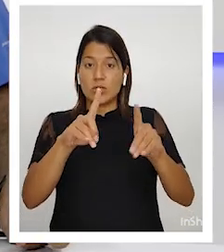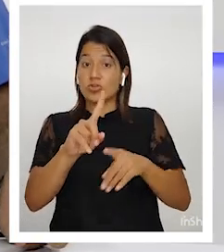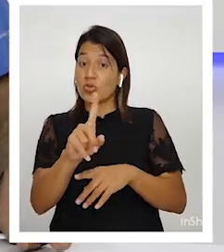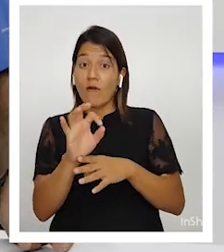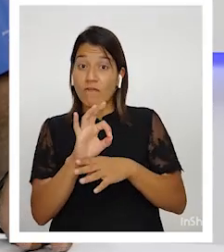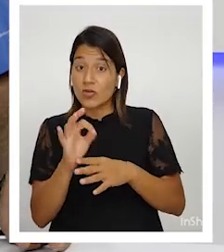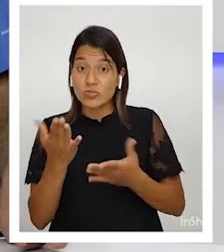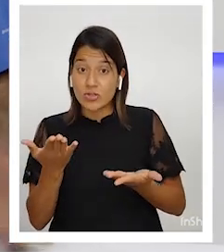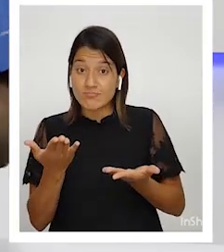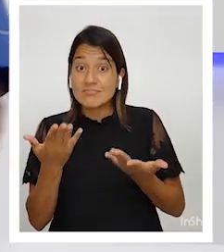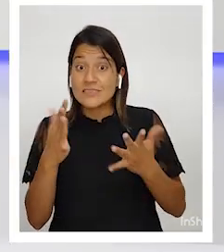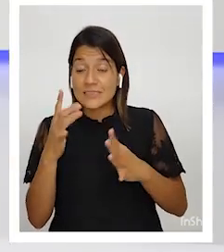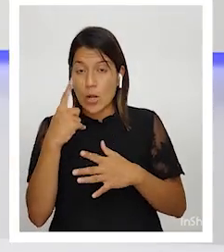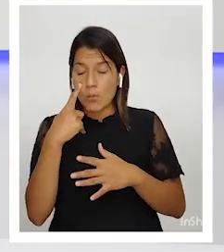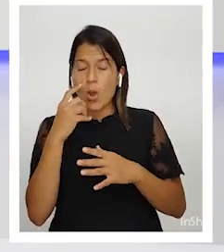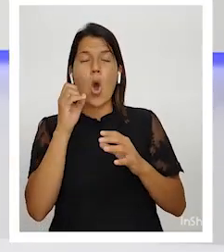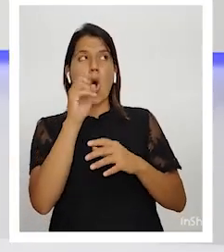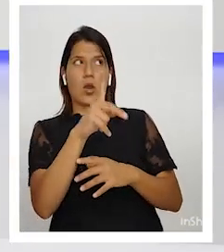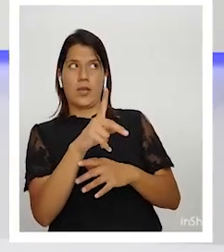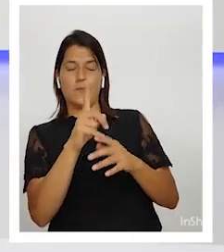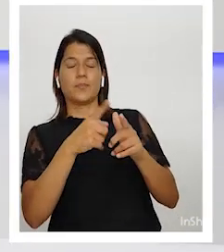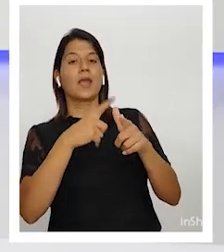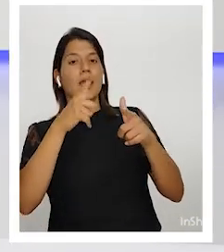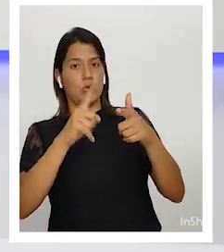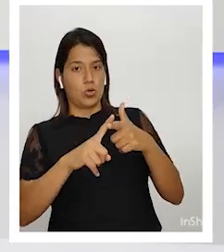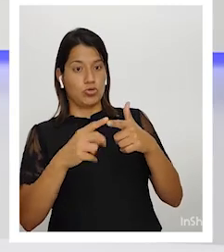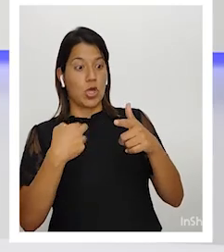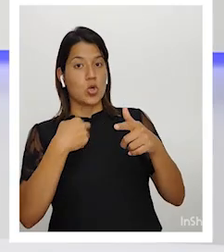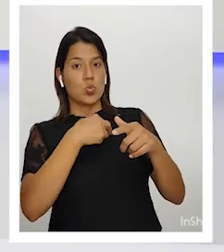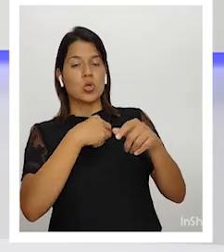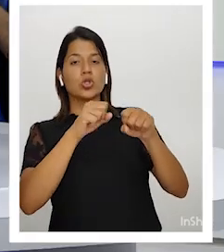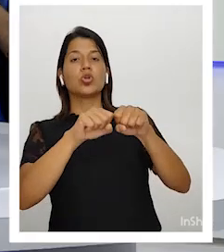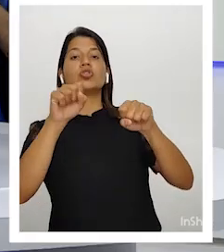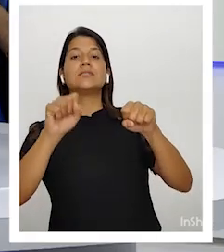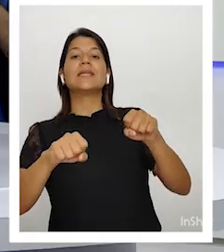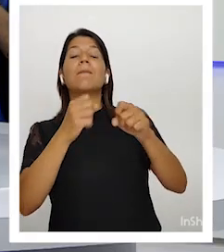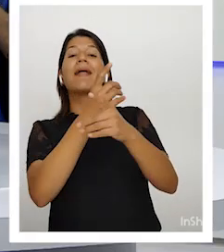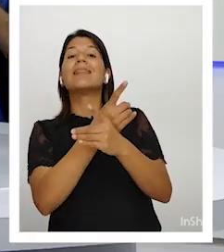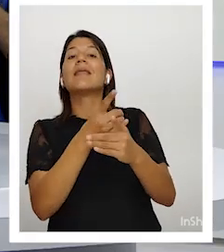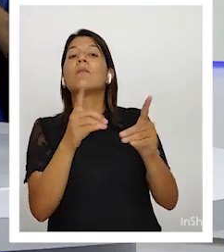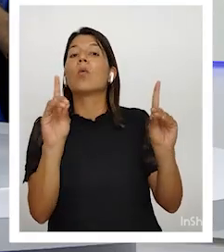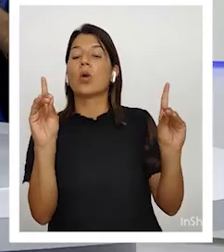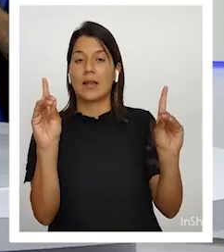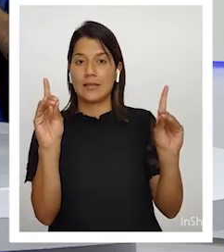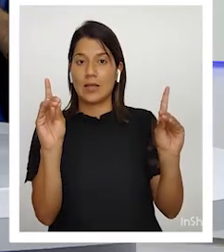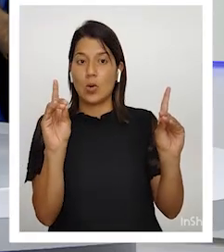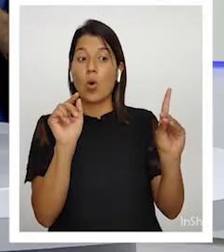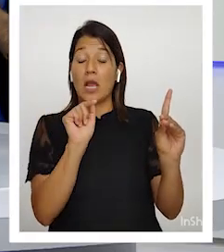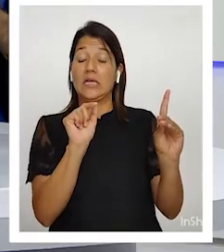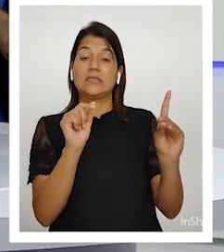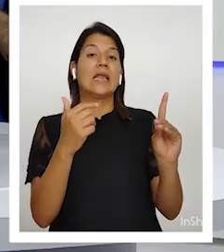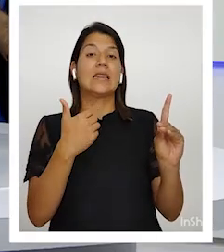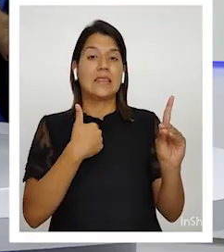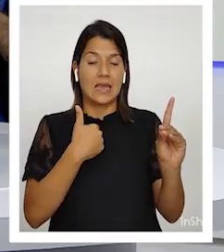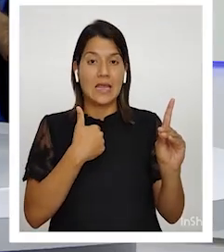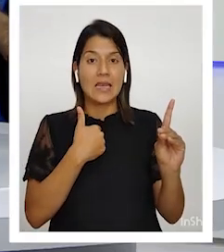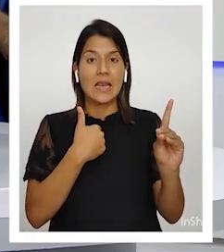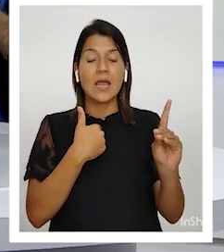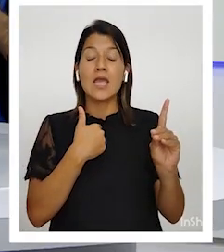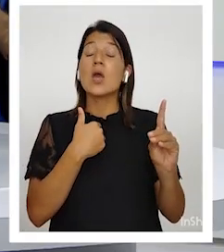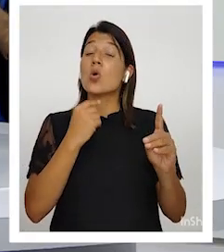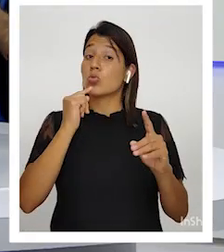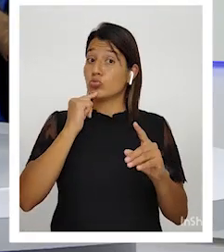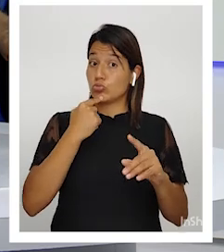Y lo vemos así. Vamos a ver, entonces, nuestros sistemas democráticos tienen el serio